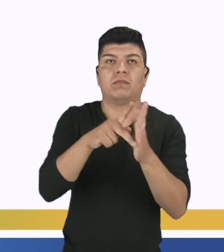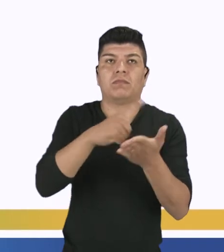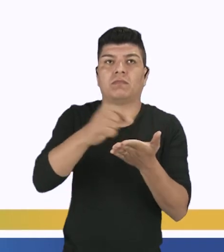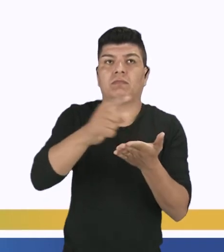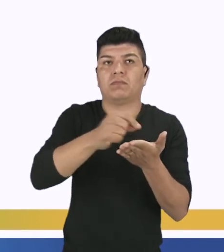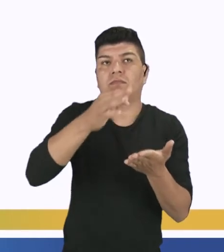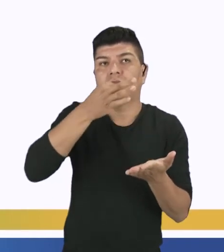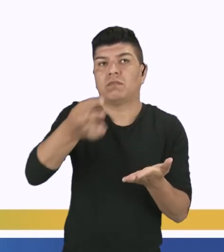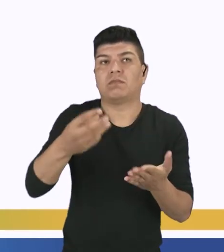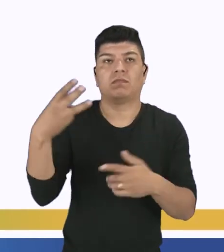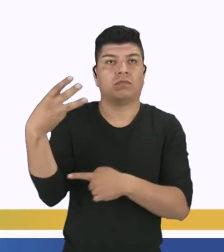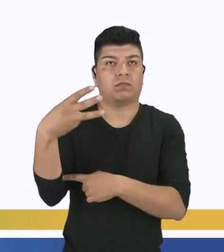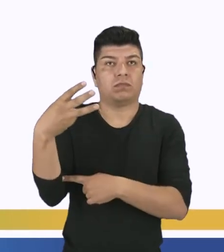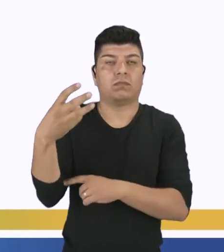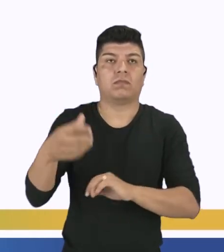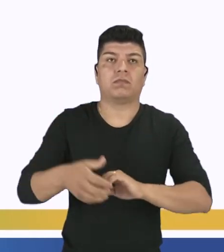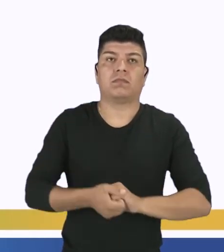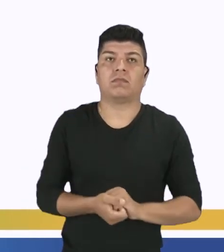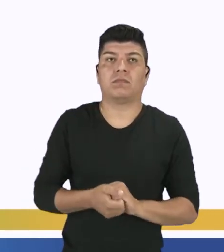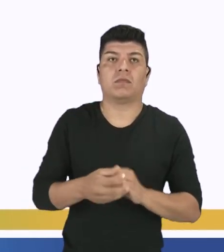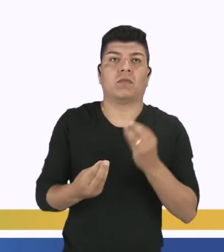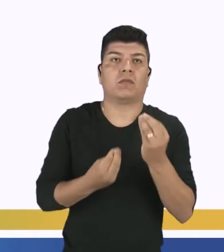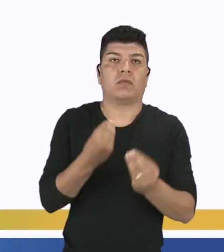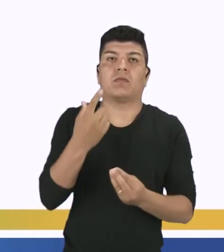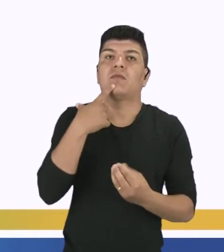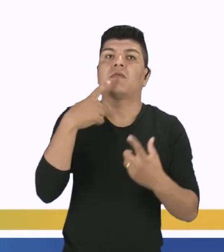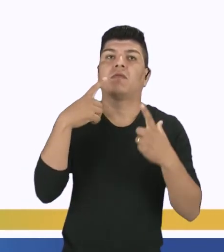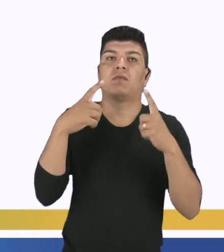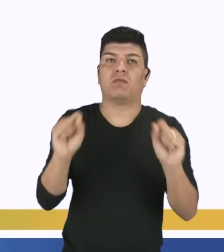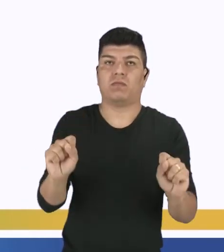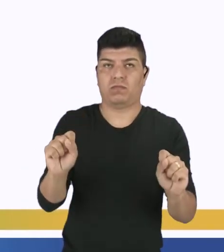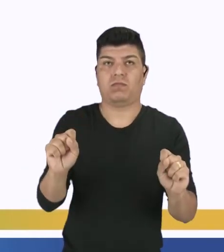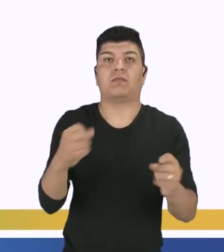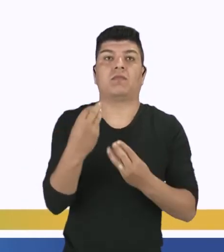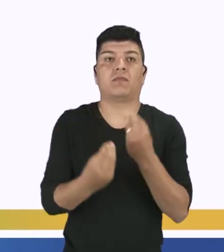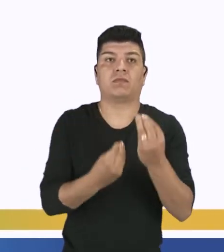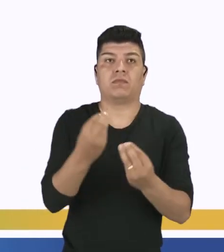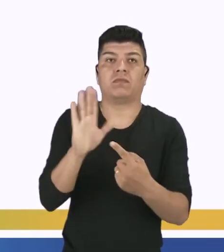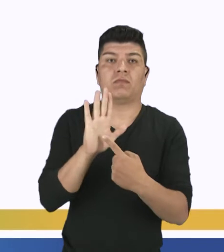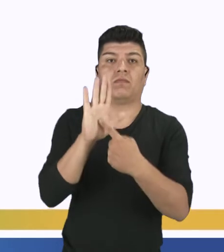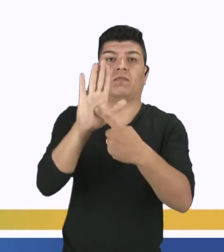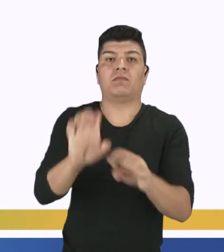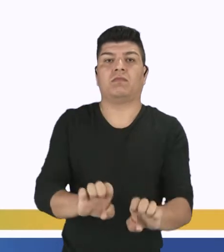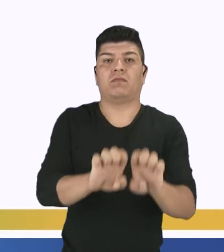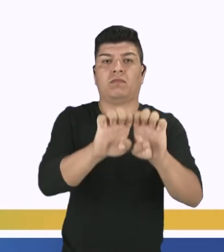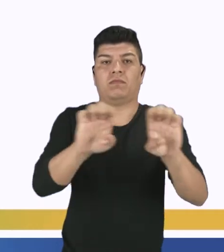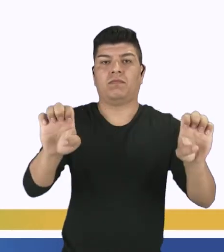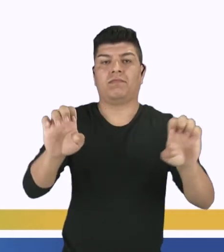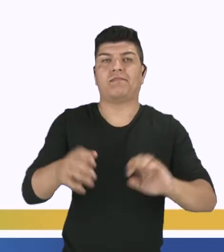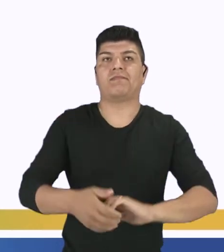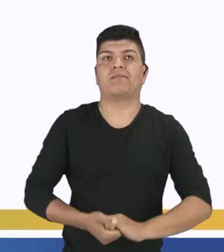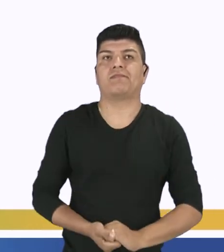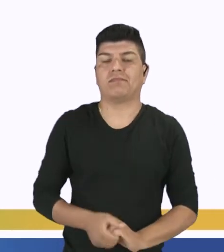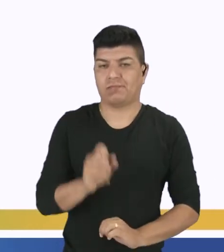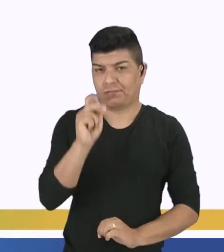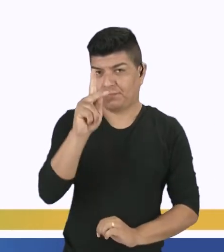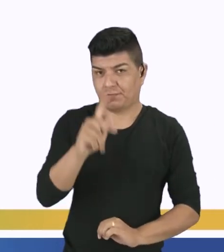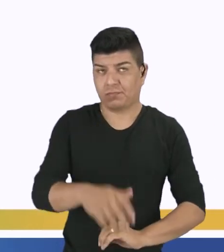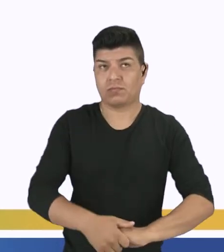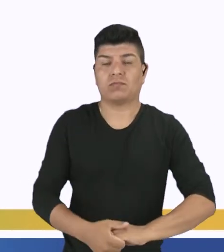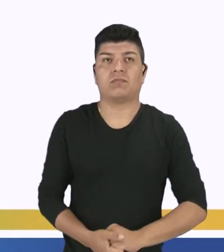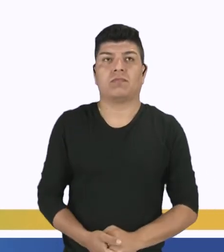Y tres. ¿Cómo es su lenguaje y cómo está dispuesta su estructura? ¿Ok?